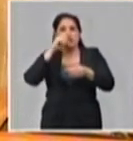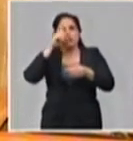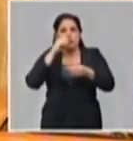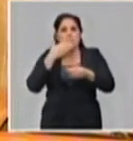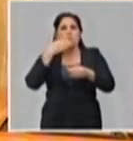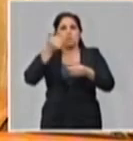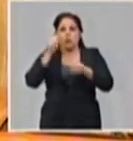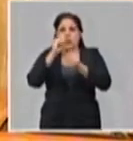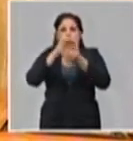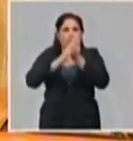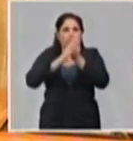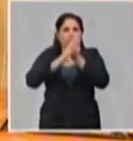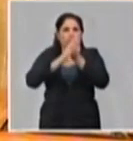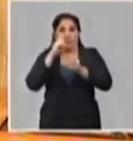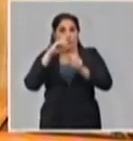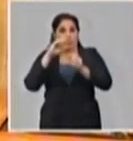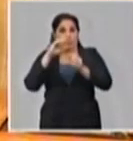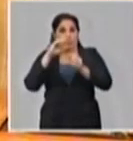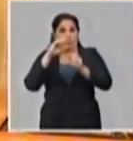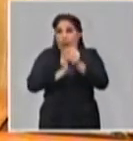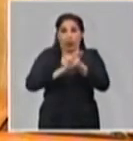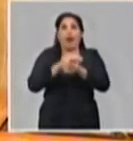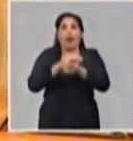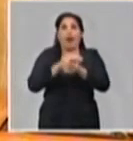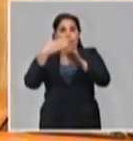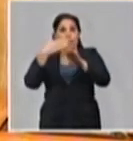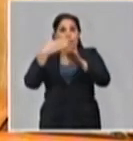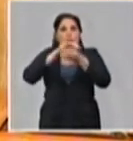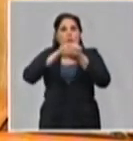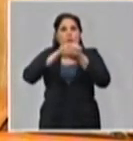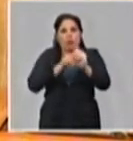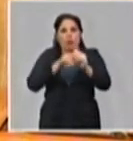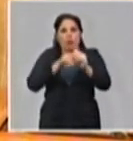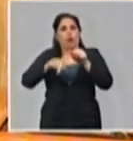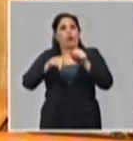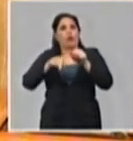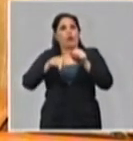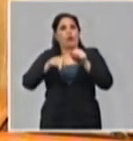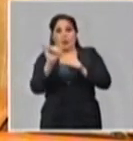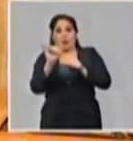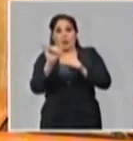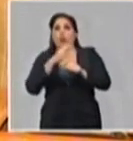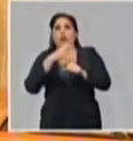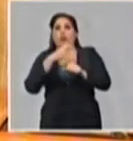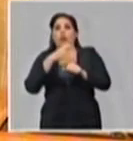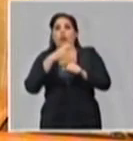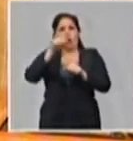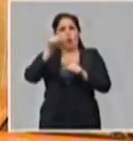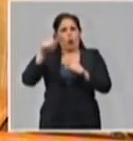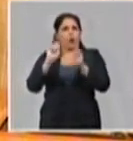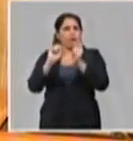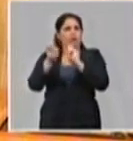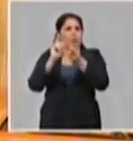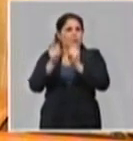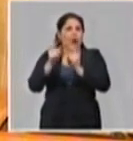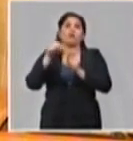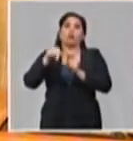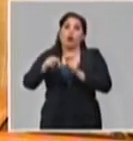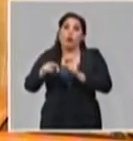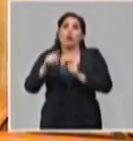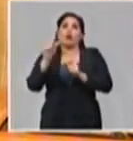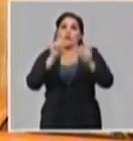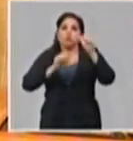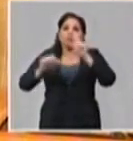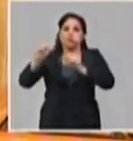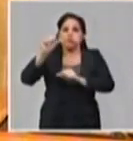cuando se amerite, aunque en la fe de comercio se mantiene en un nivel en determinados lugares, pero tendremos que seguir los temas